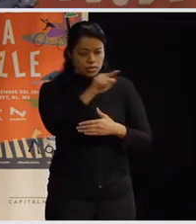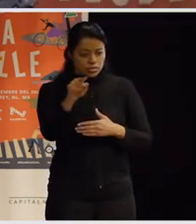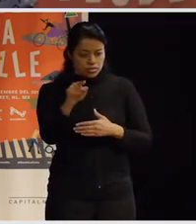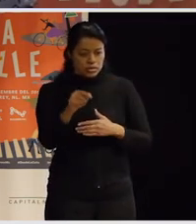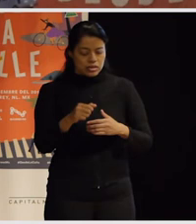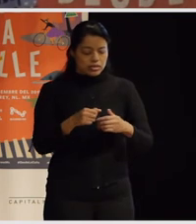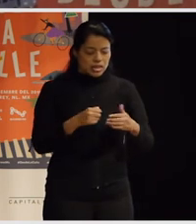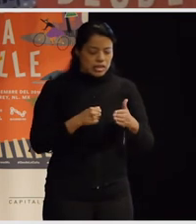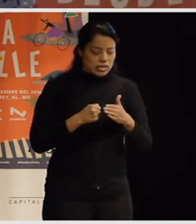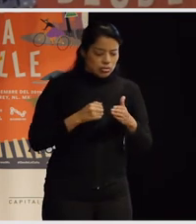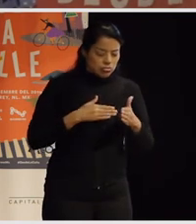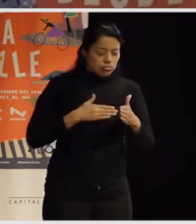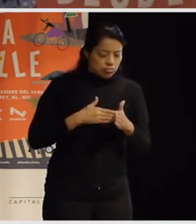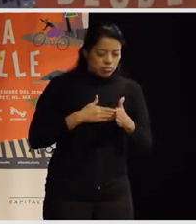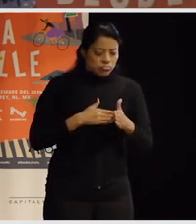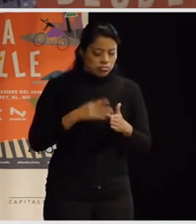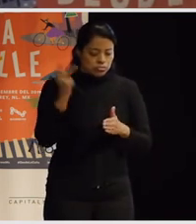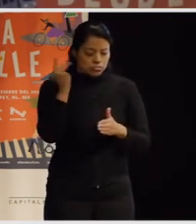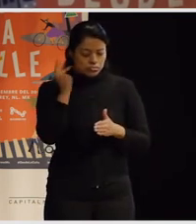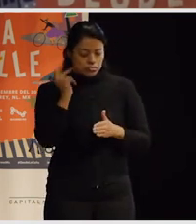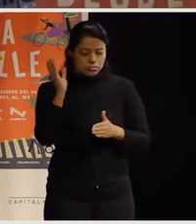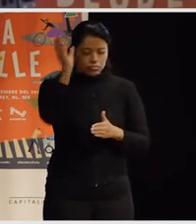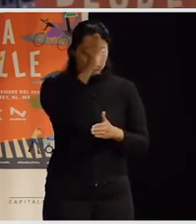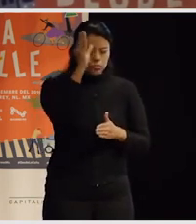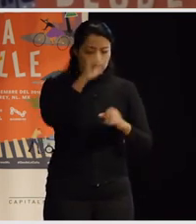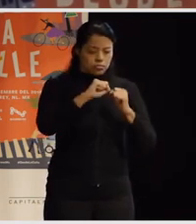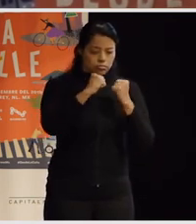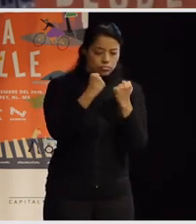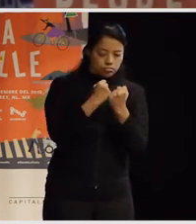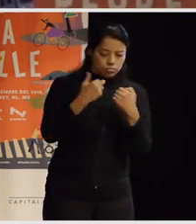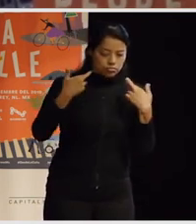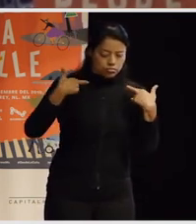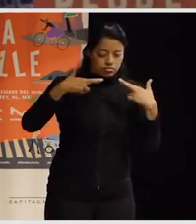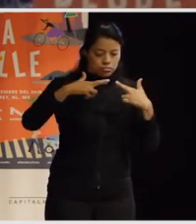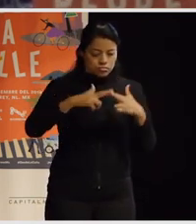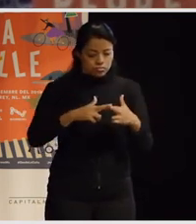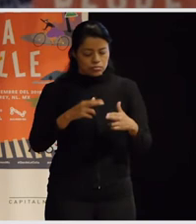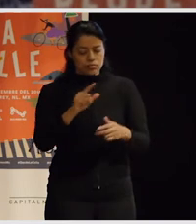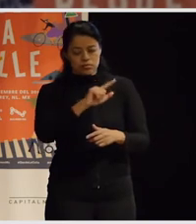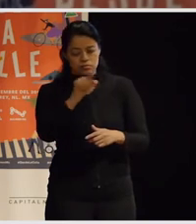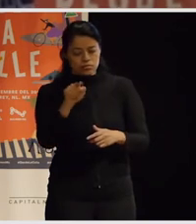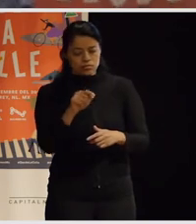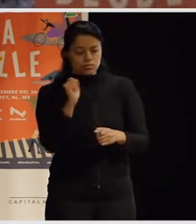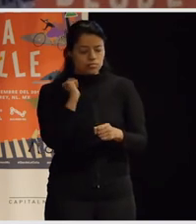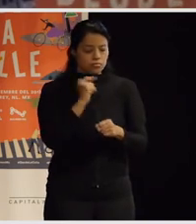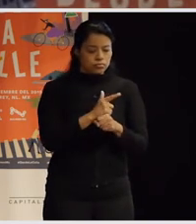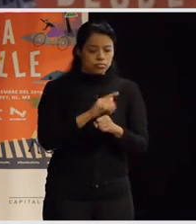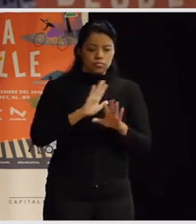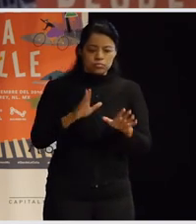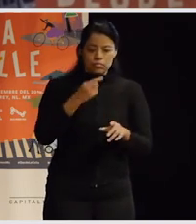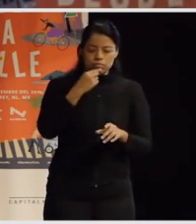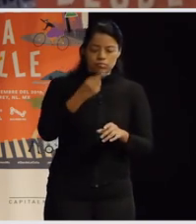políticas culturales sociales académicas han encontrado ya has